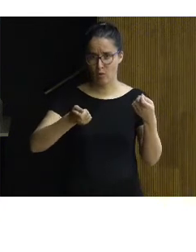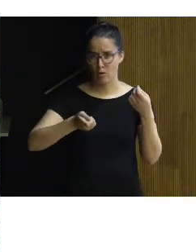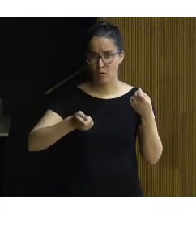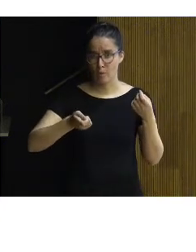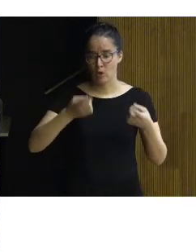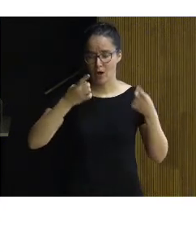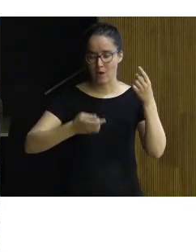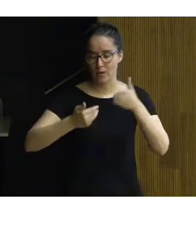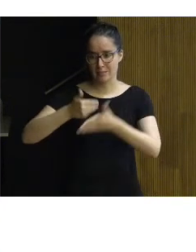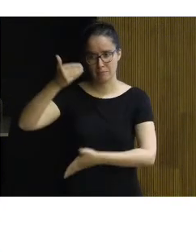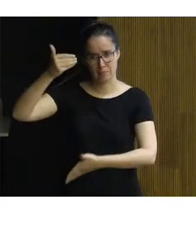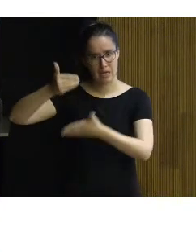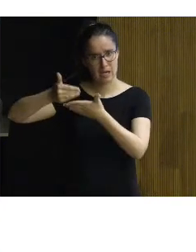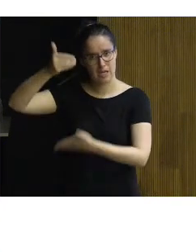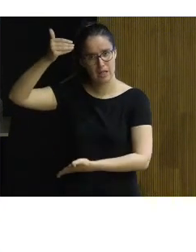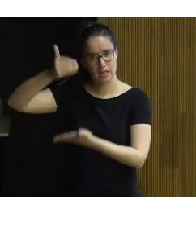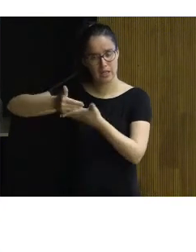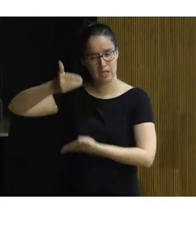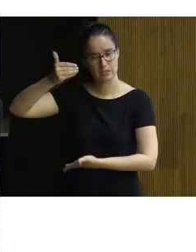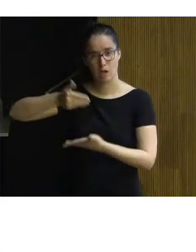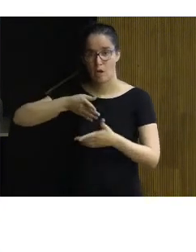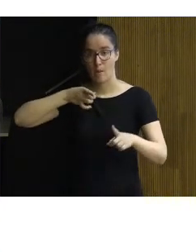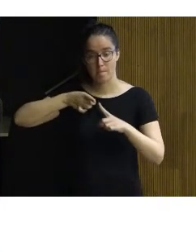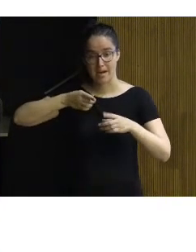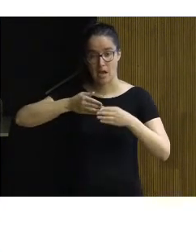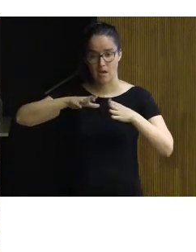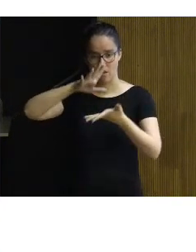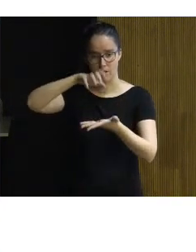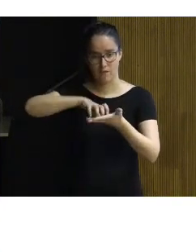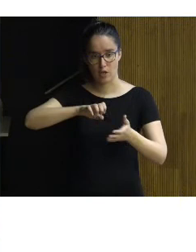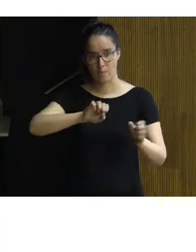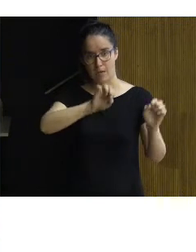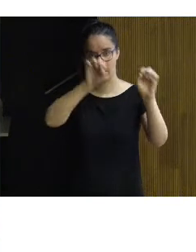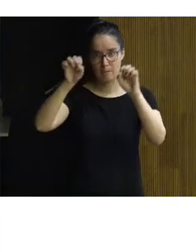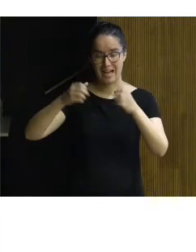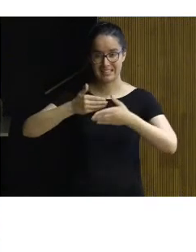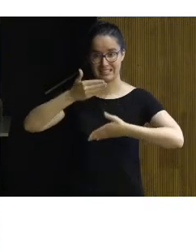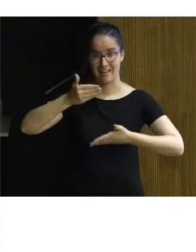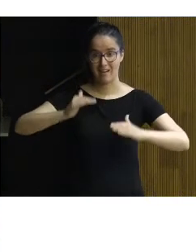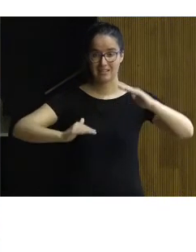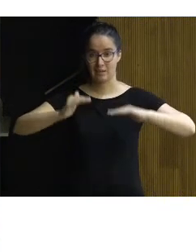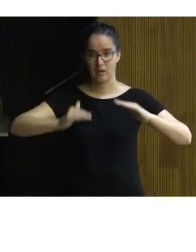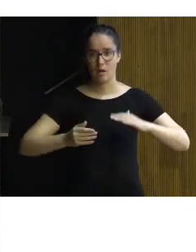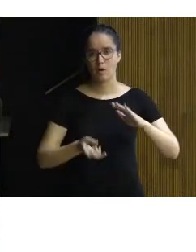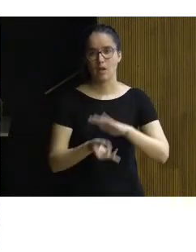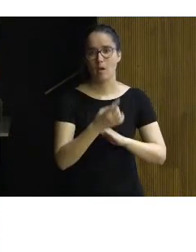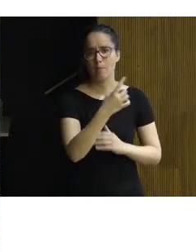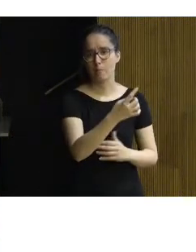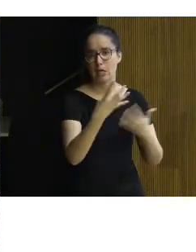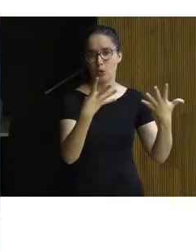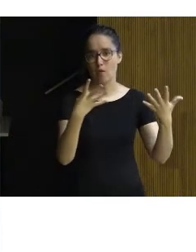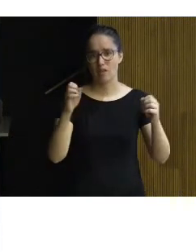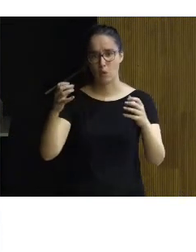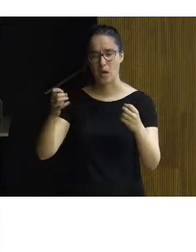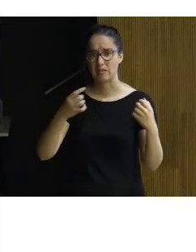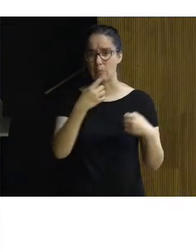que algunas de las paredes que habían sido por dar estabilidad al edificio habían sido construidas pues en 1950 o